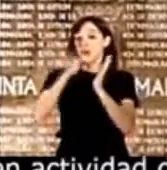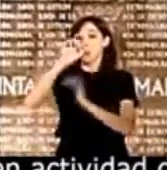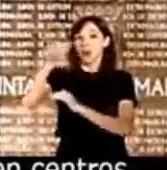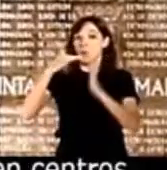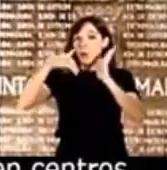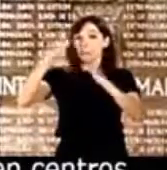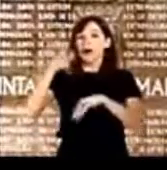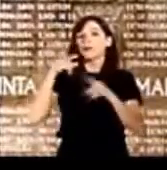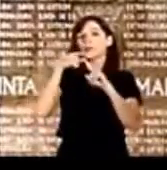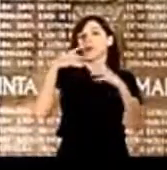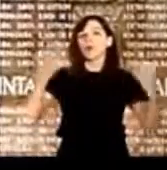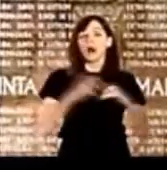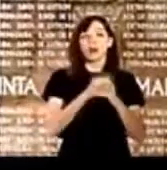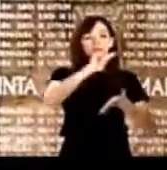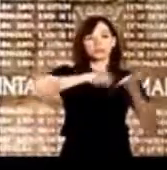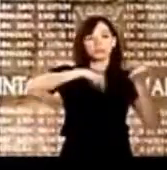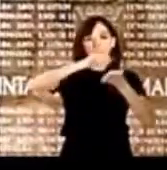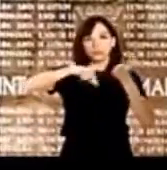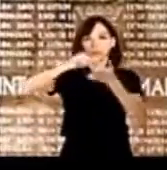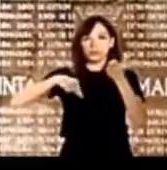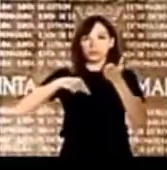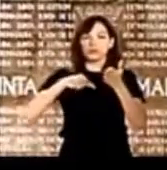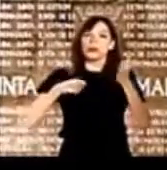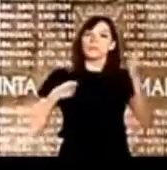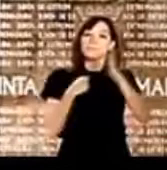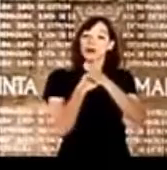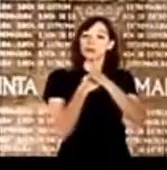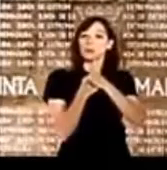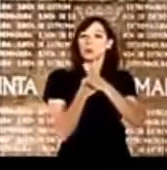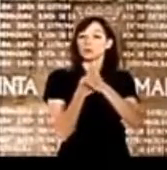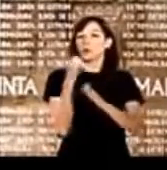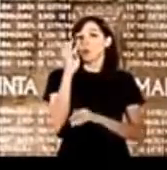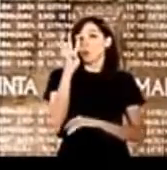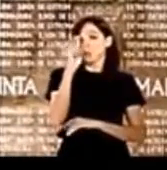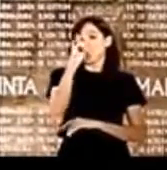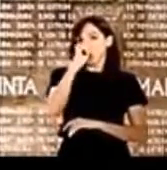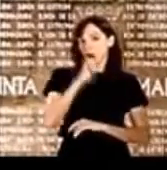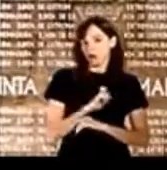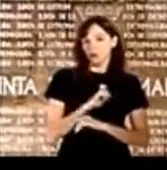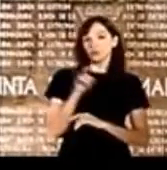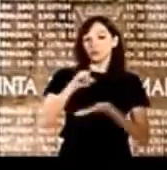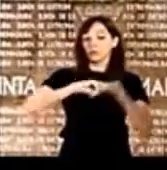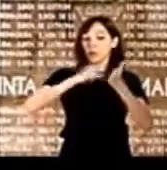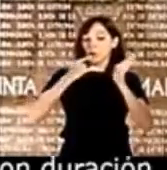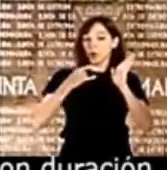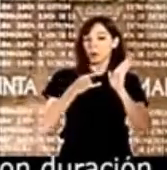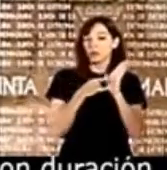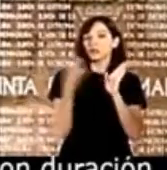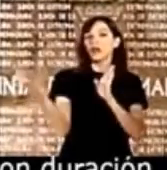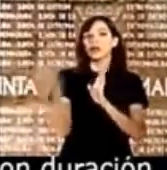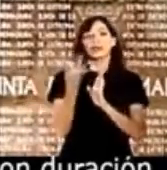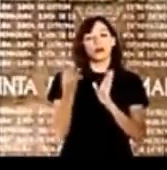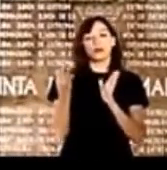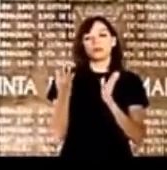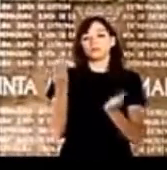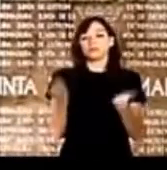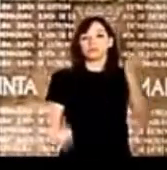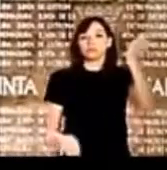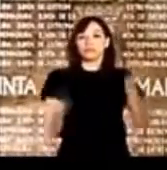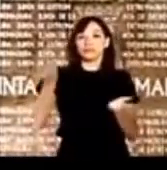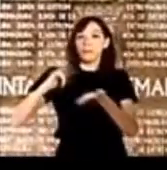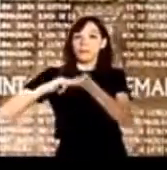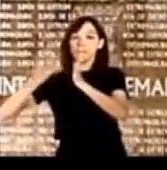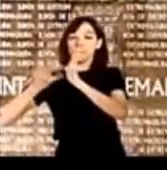contratos de acceso al SESTI con una duración máxima de cuatro años. Los proyectos han de estar en consonancia con nuestro plan de